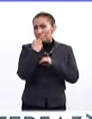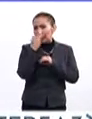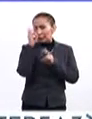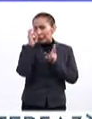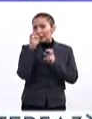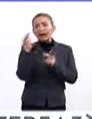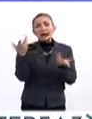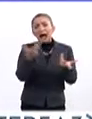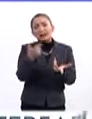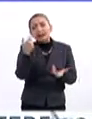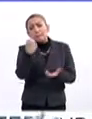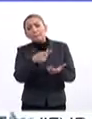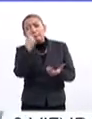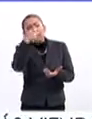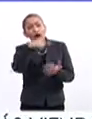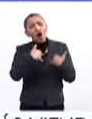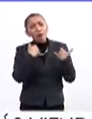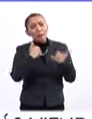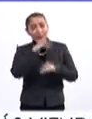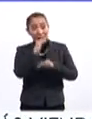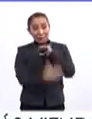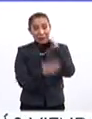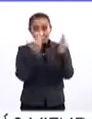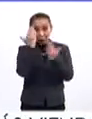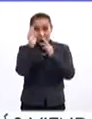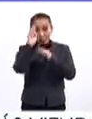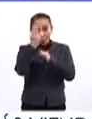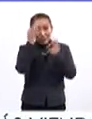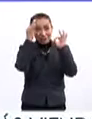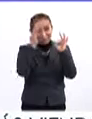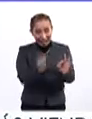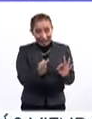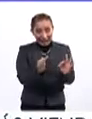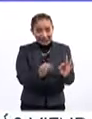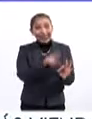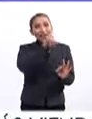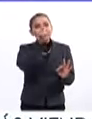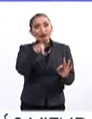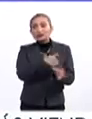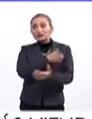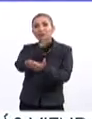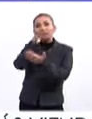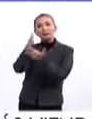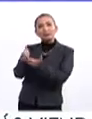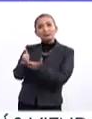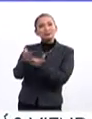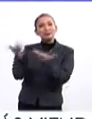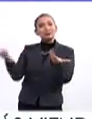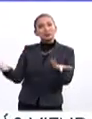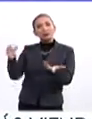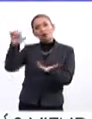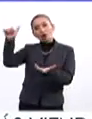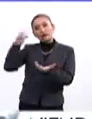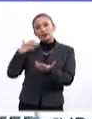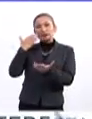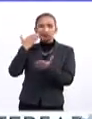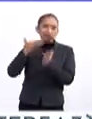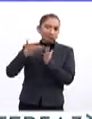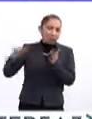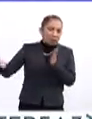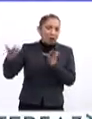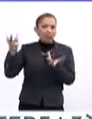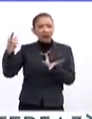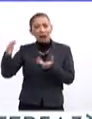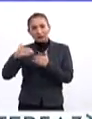este tema, qué se está haciendo para que los jóvenes concluyan la universidad de forma adecuada y, por supuesto, qué mejor que sigan en otras etapas